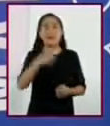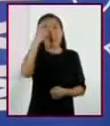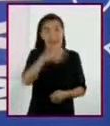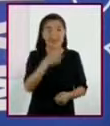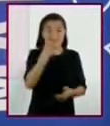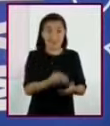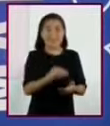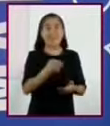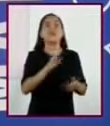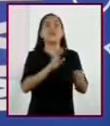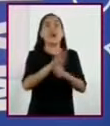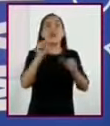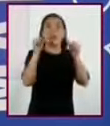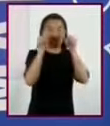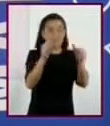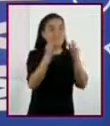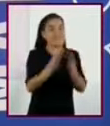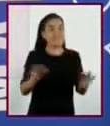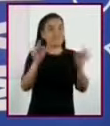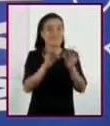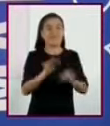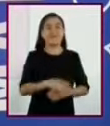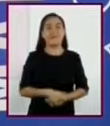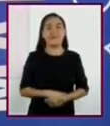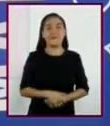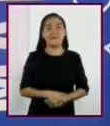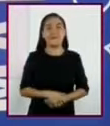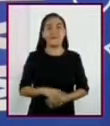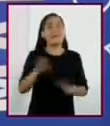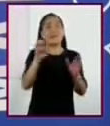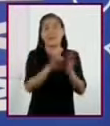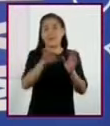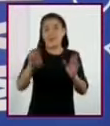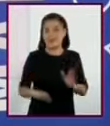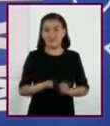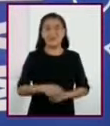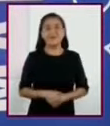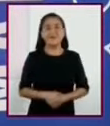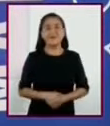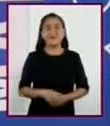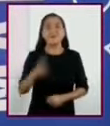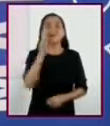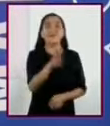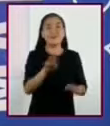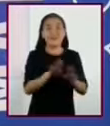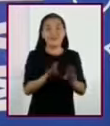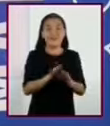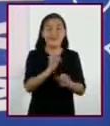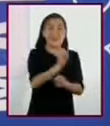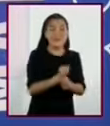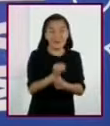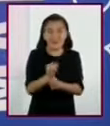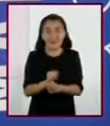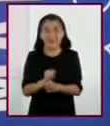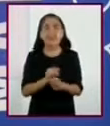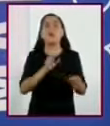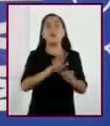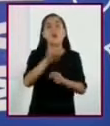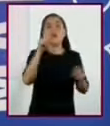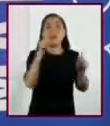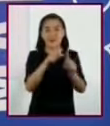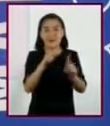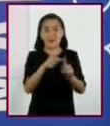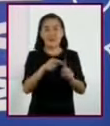centrar la atención en lo esencial. Vamos a poner un ejemplo, tenemos que hacer una investigación cuyo objetivo